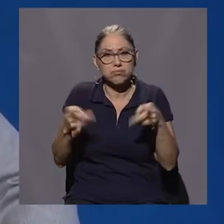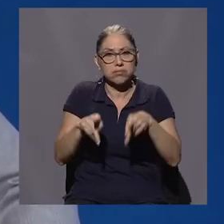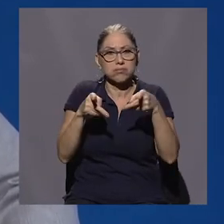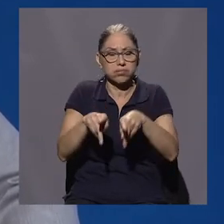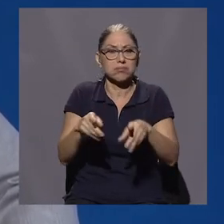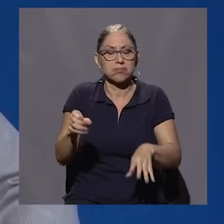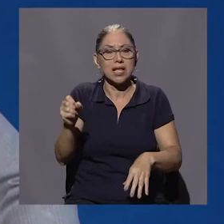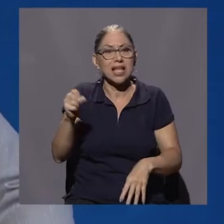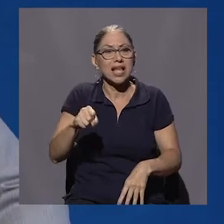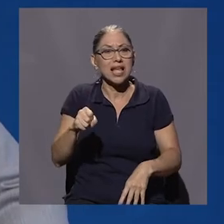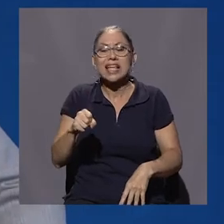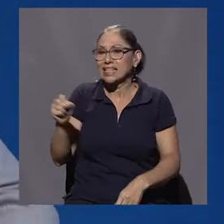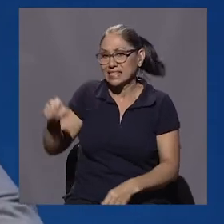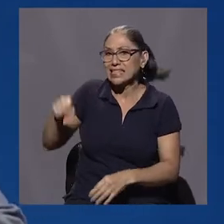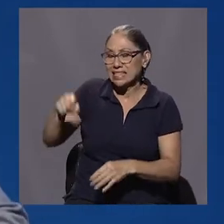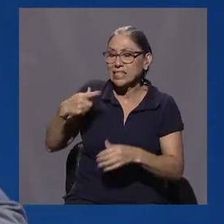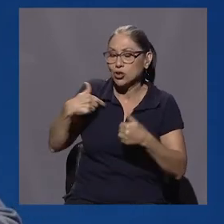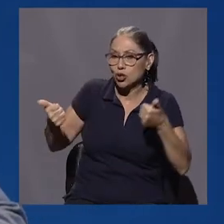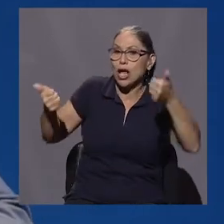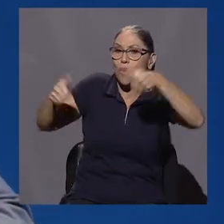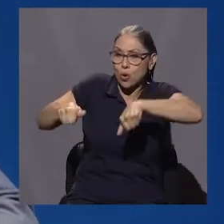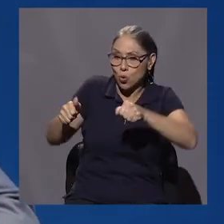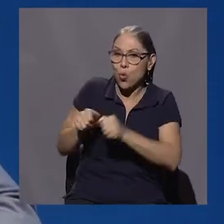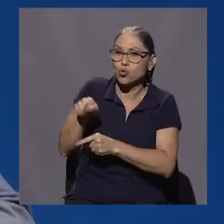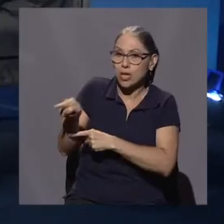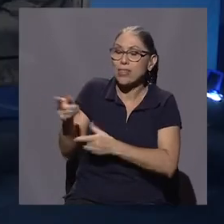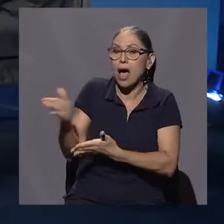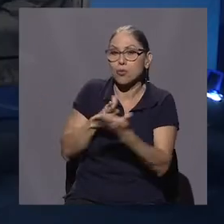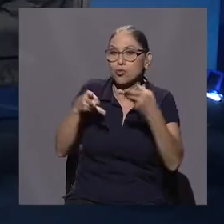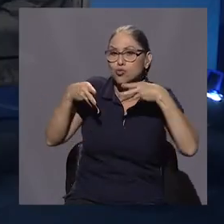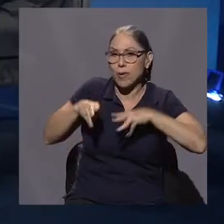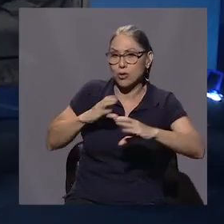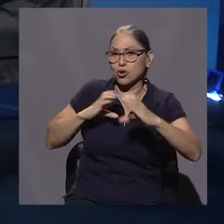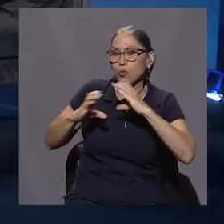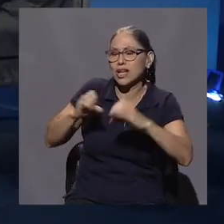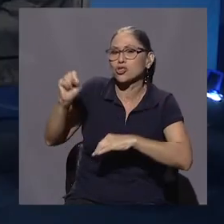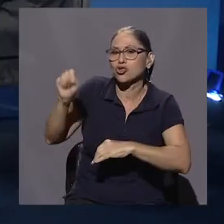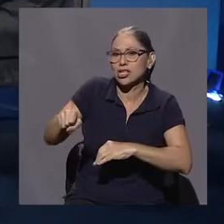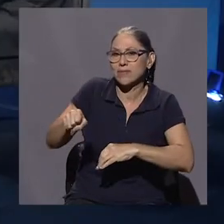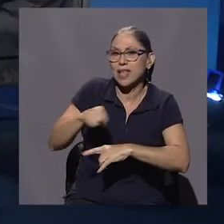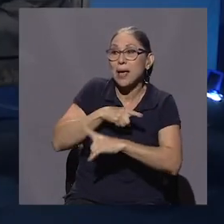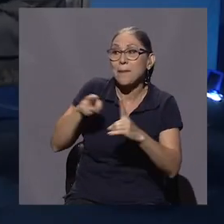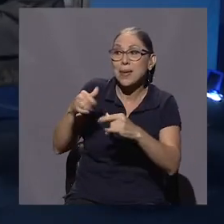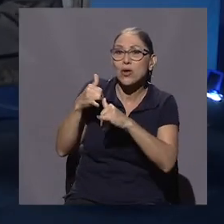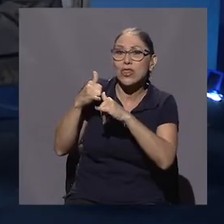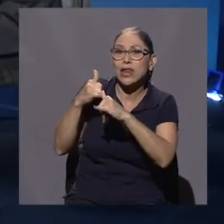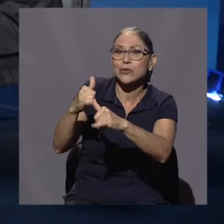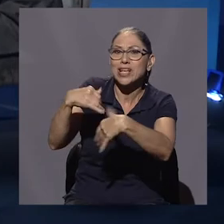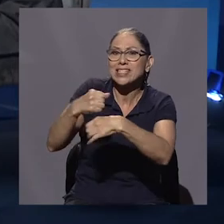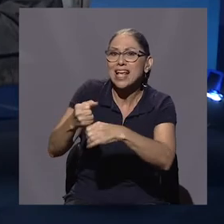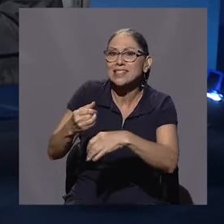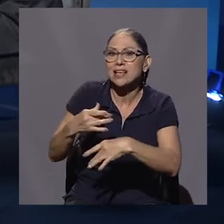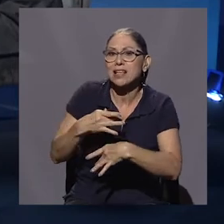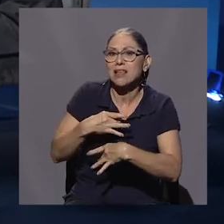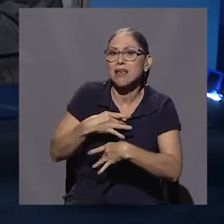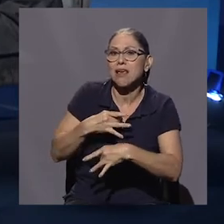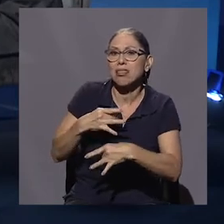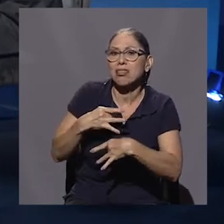creo que el Estado debe Sí, estoy de acuerdo con usted que hay medios de comunicación que lo han hecho, pero son denuncias interesadas.